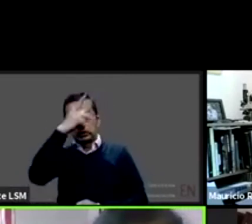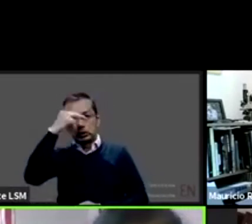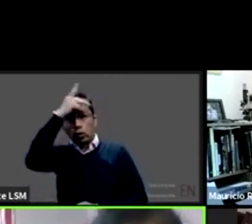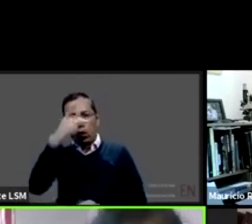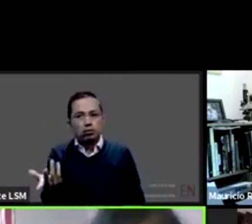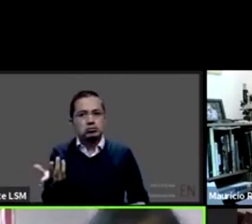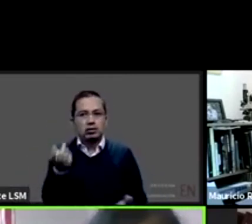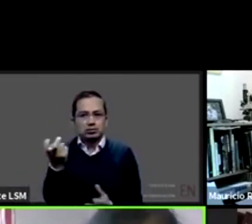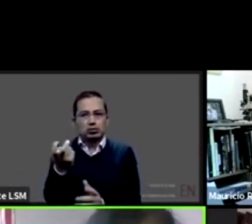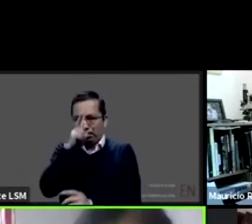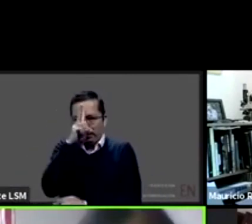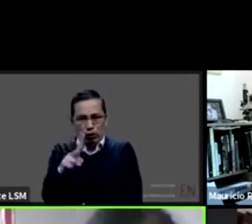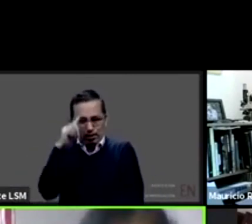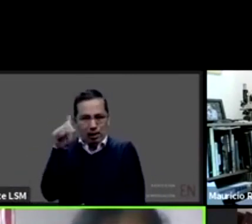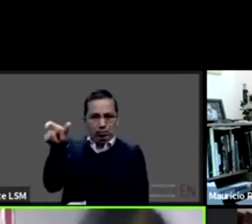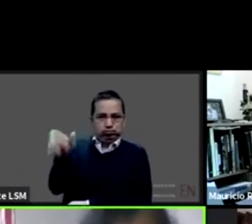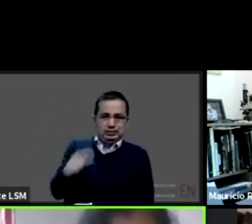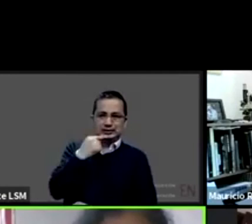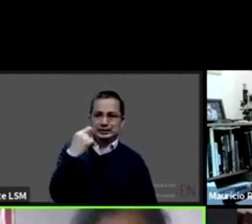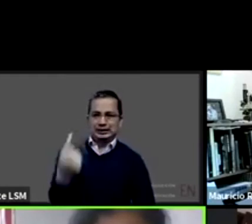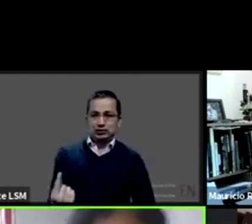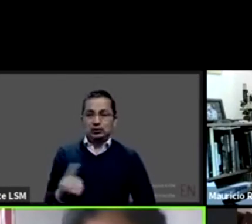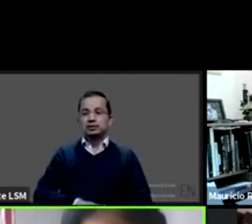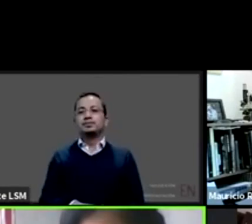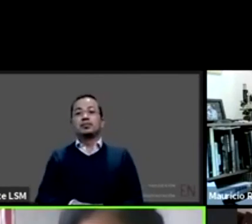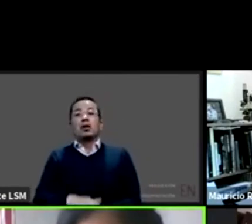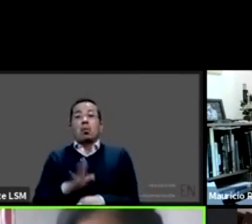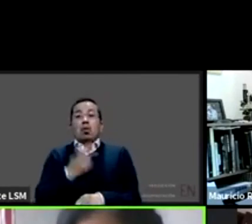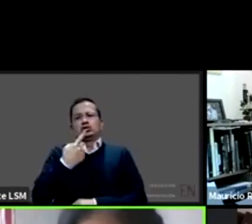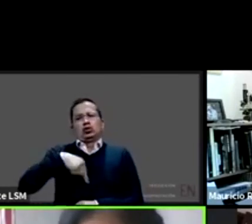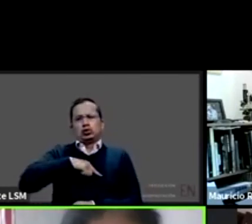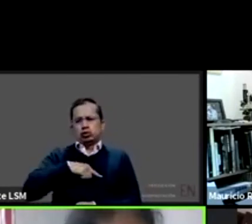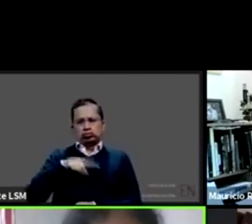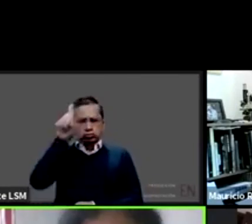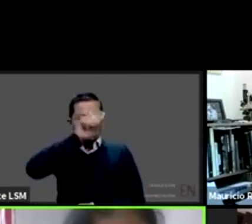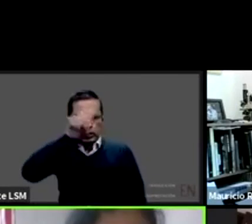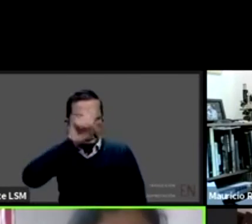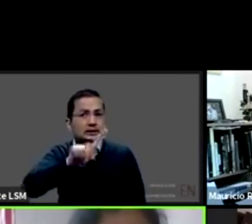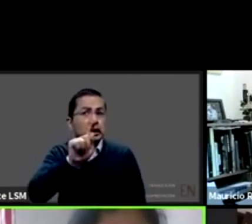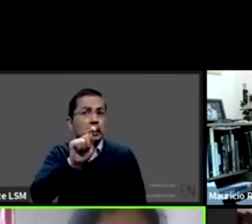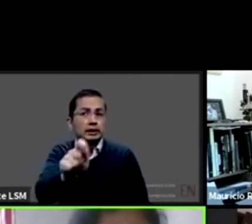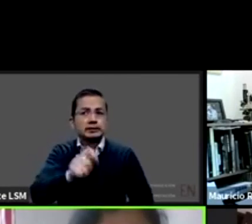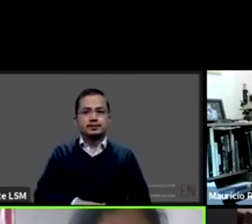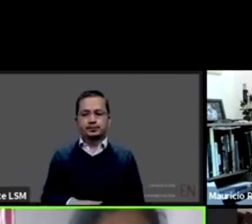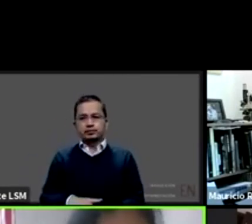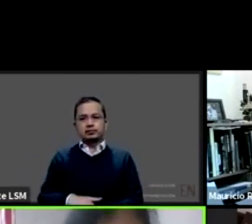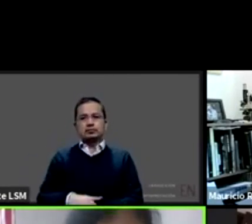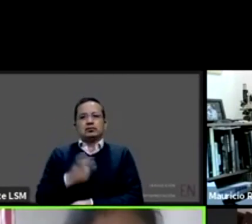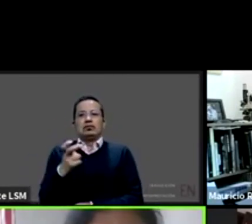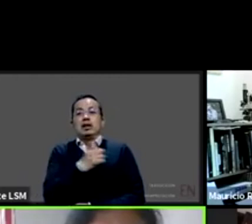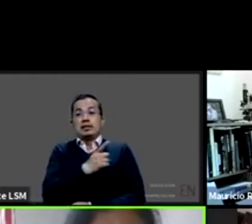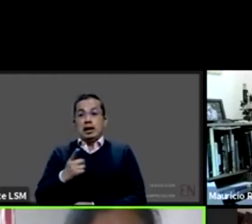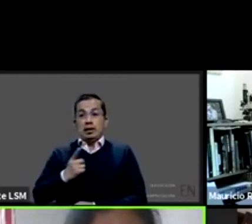lo que decimos ahorita es en términos de estas recomendaciones uno no nada más está dirigida para